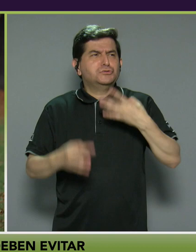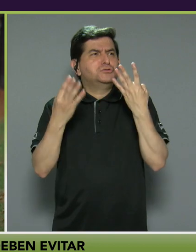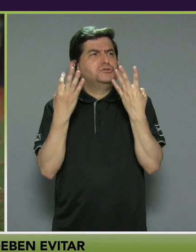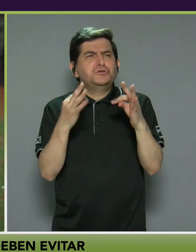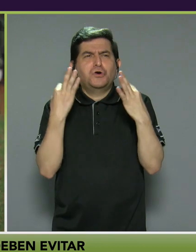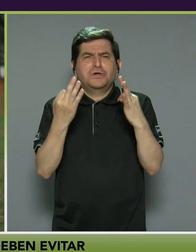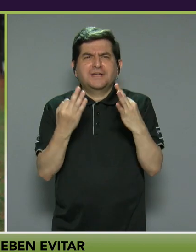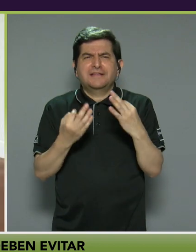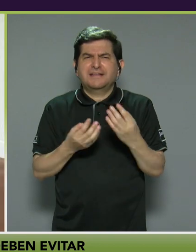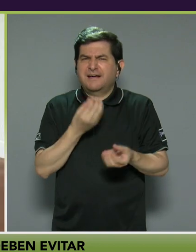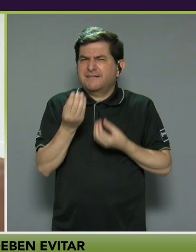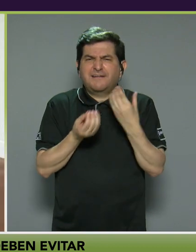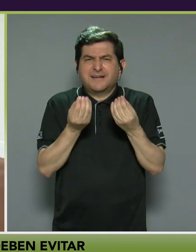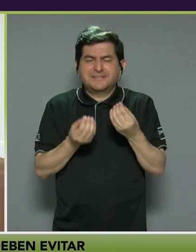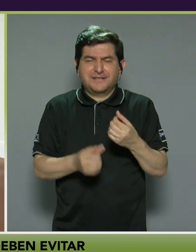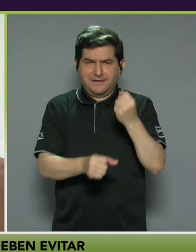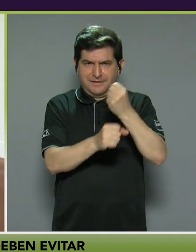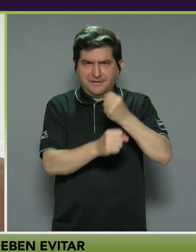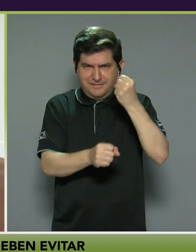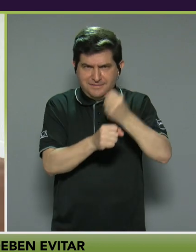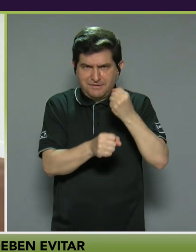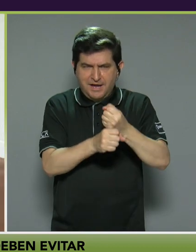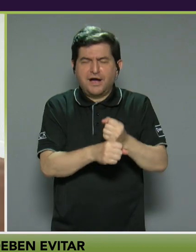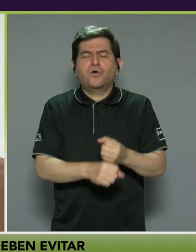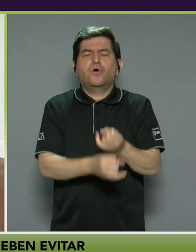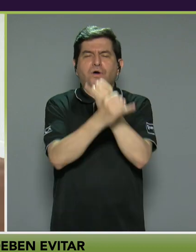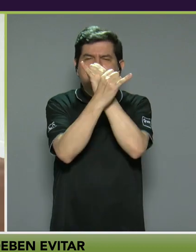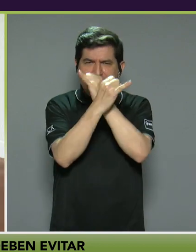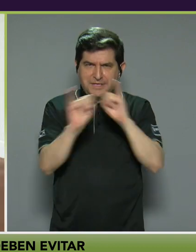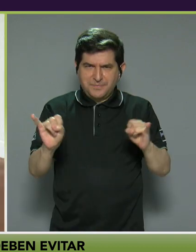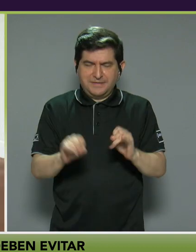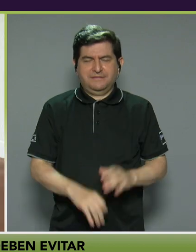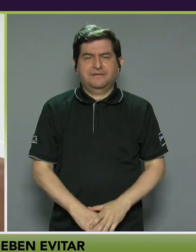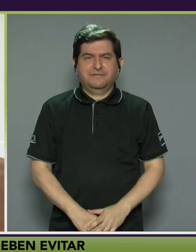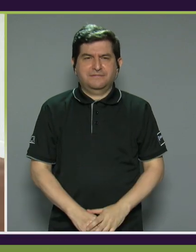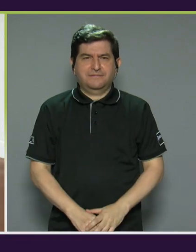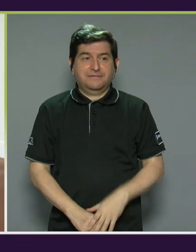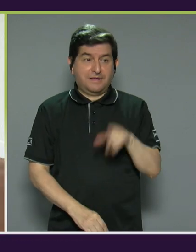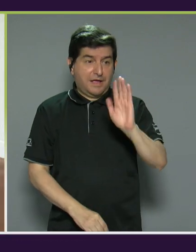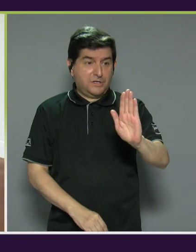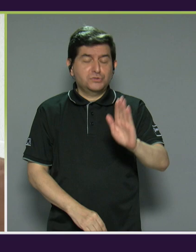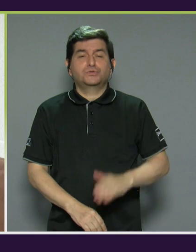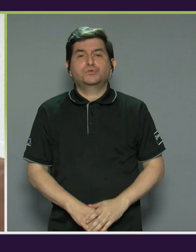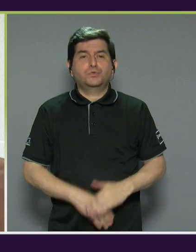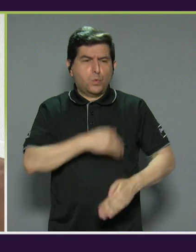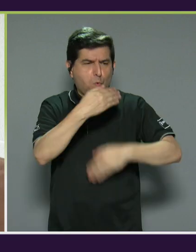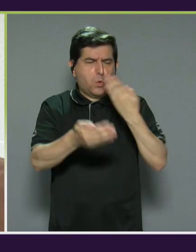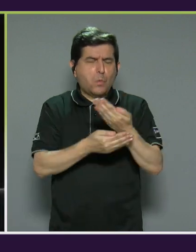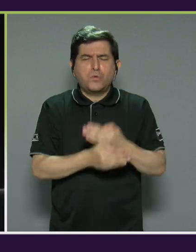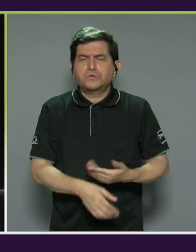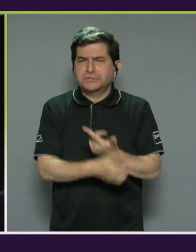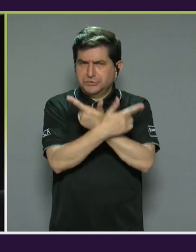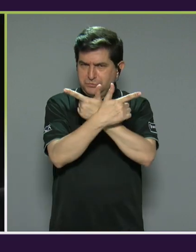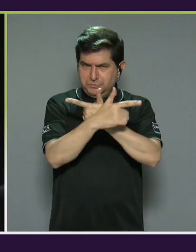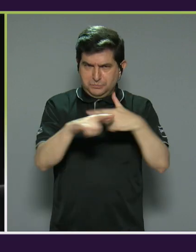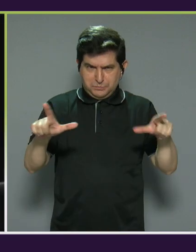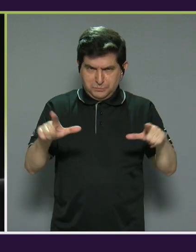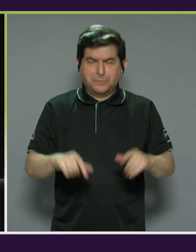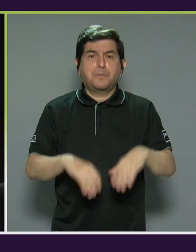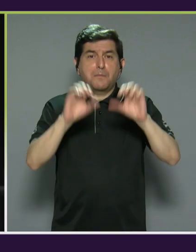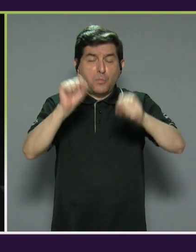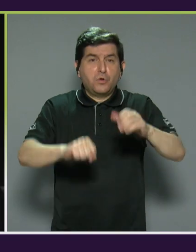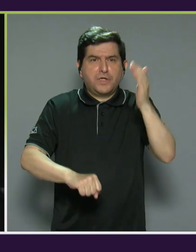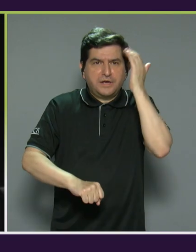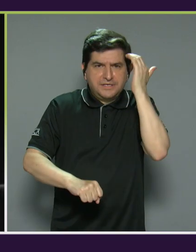hacer es trabajar con ella en su independencia, en que sea, en su autonomía, ¿verdad? en que ella pueda y